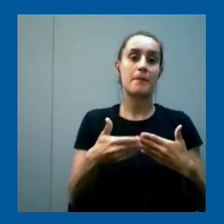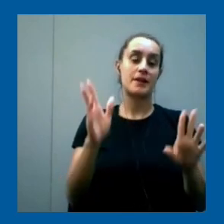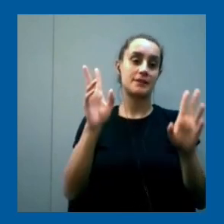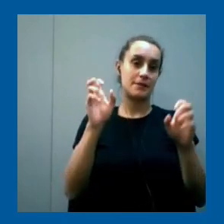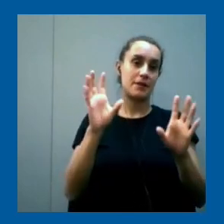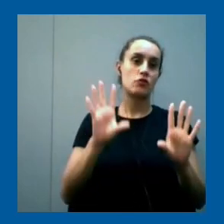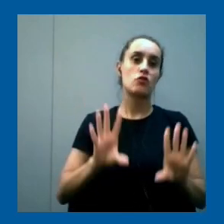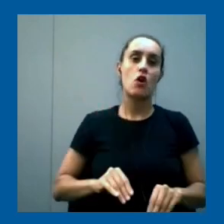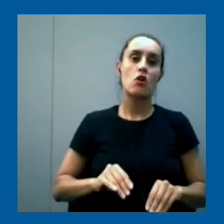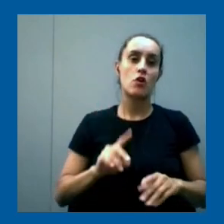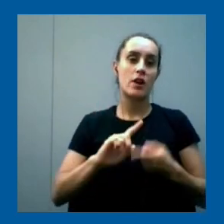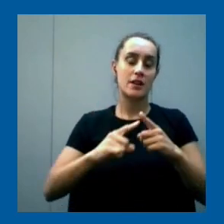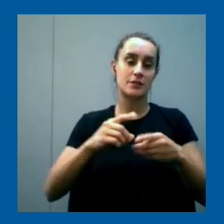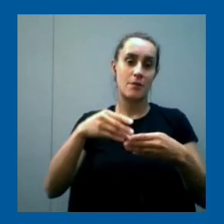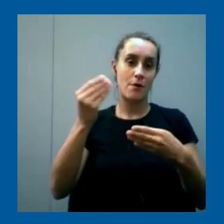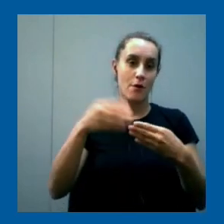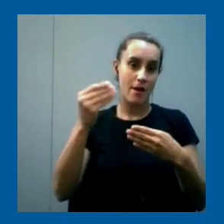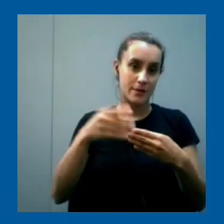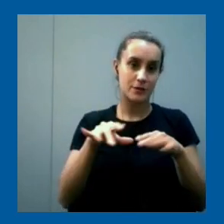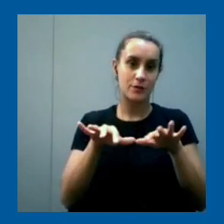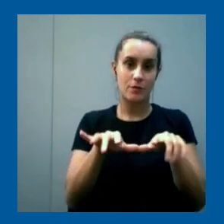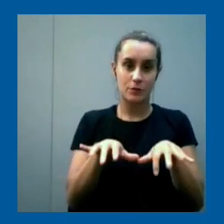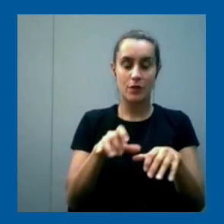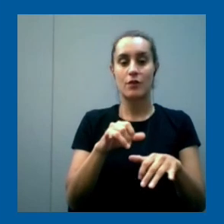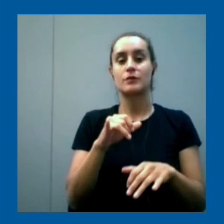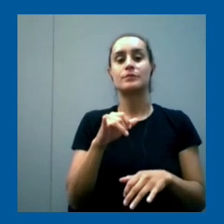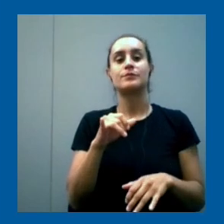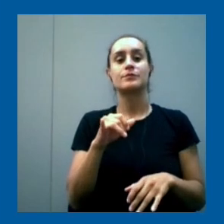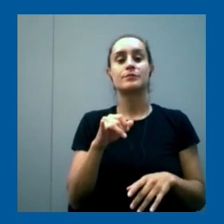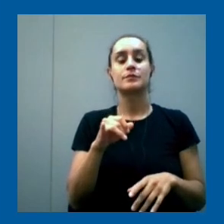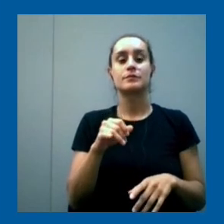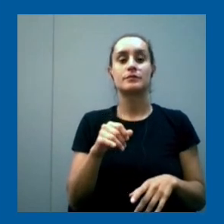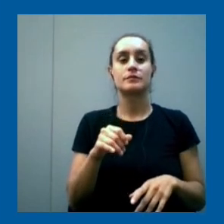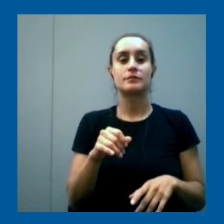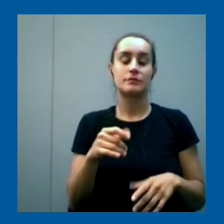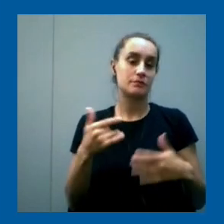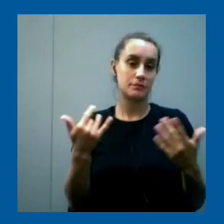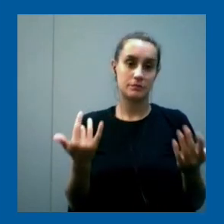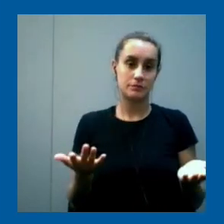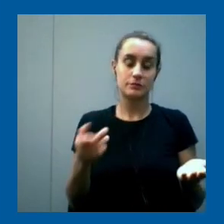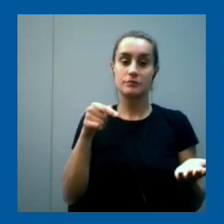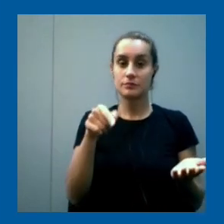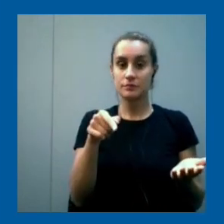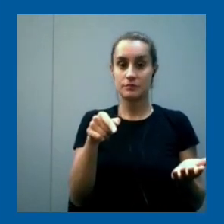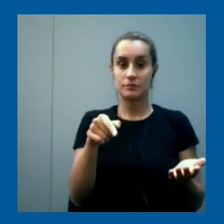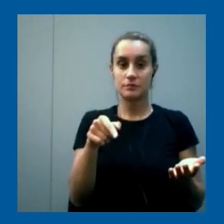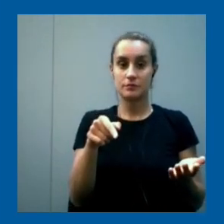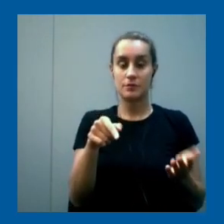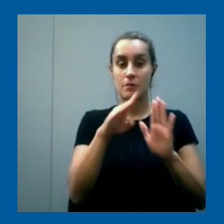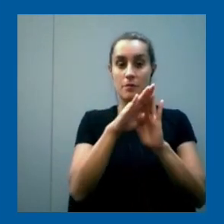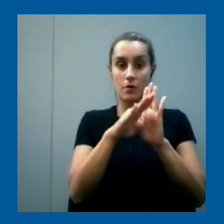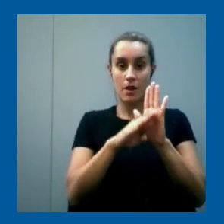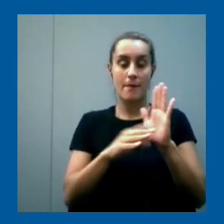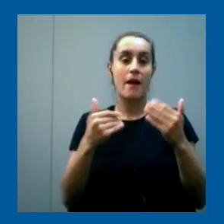la computación, la informática. Y bueno, hoy es un programa que iniciamos en 2017,